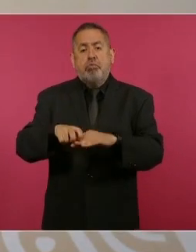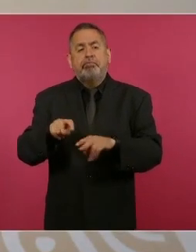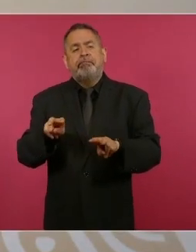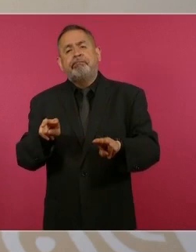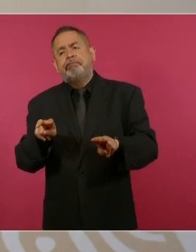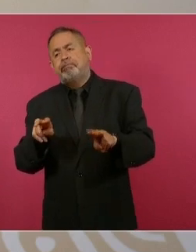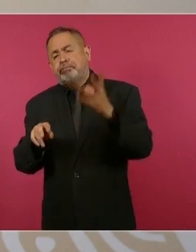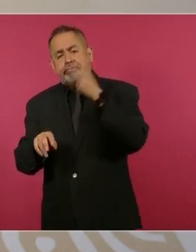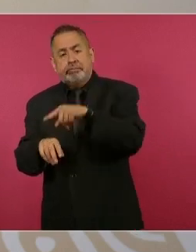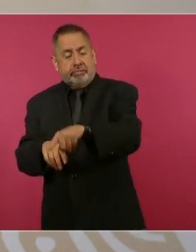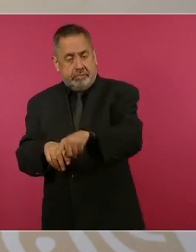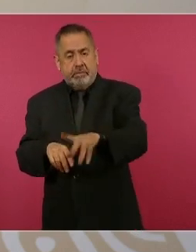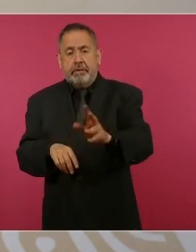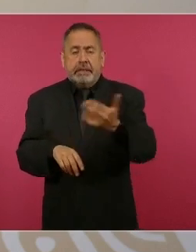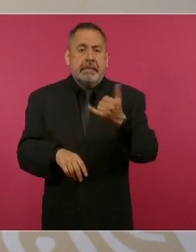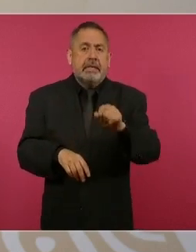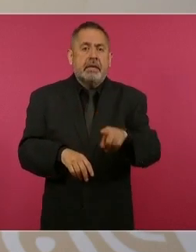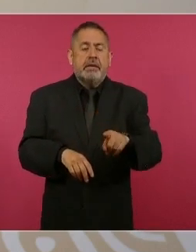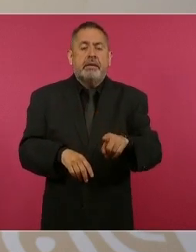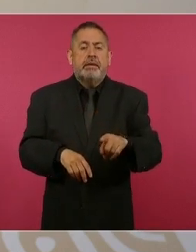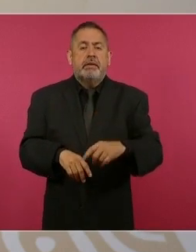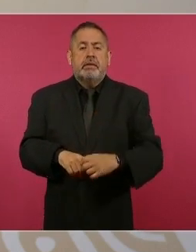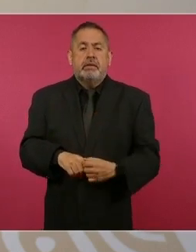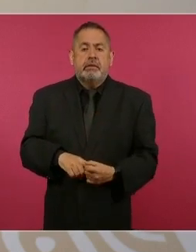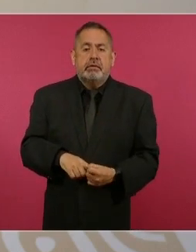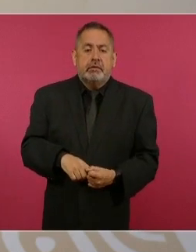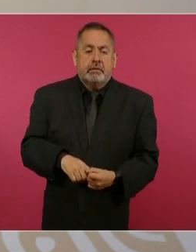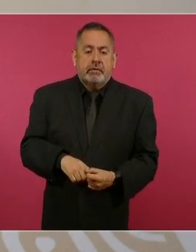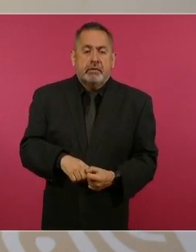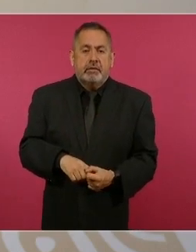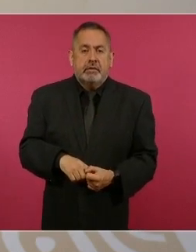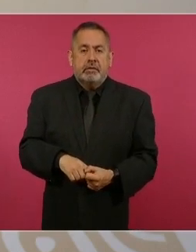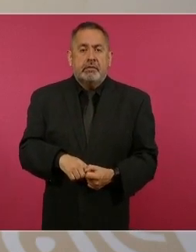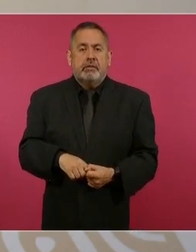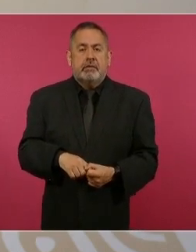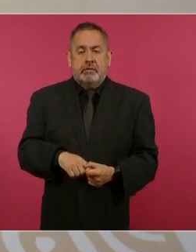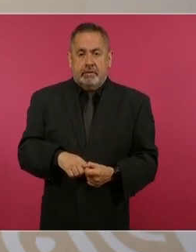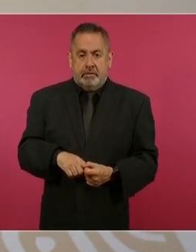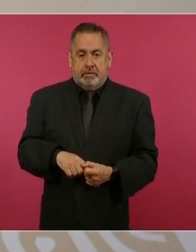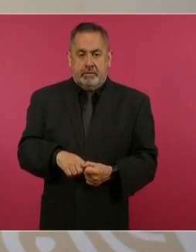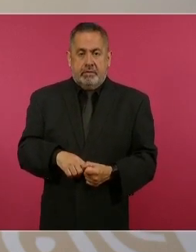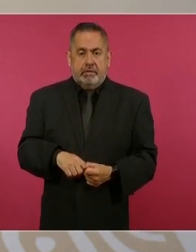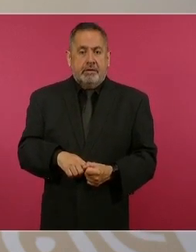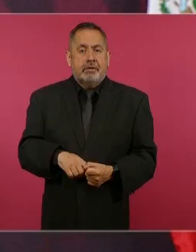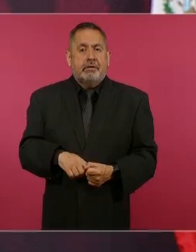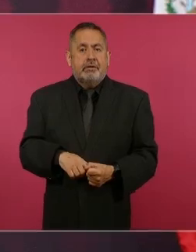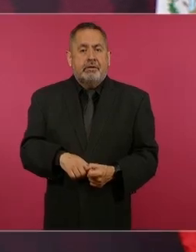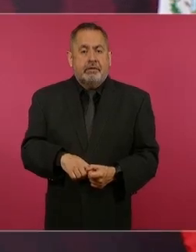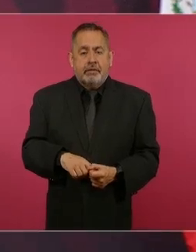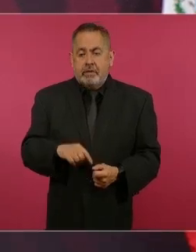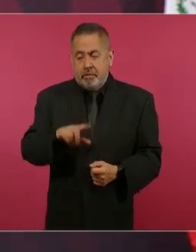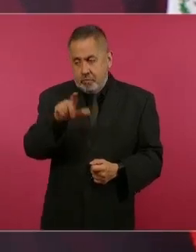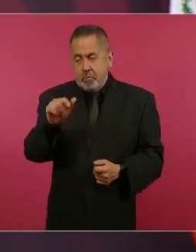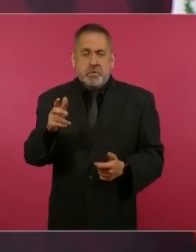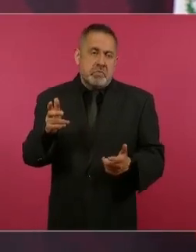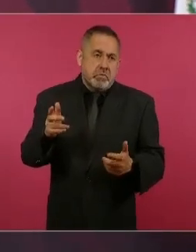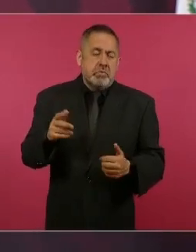luego,